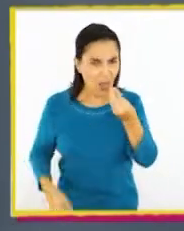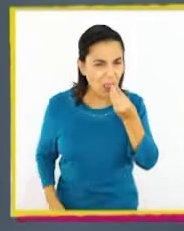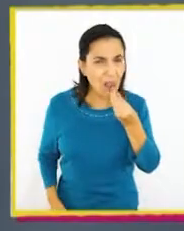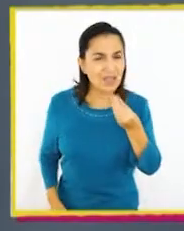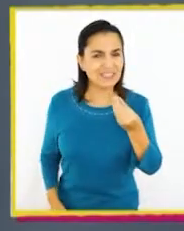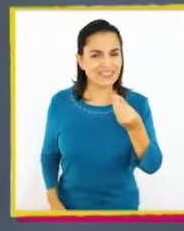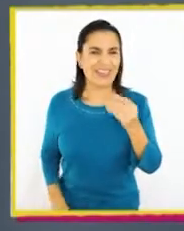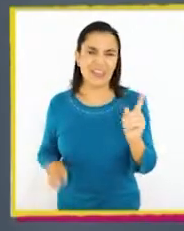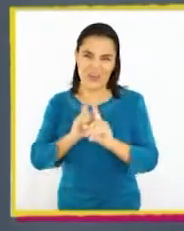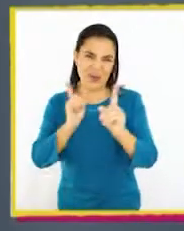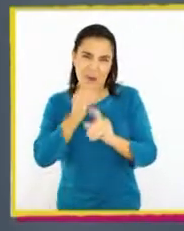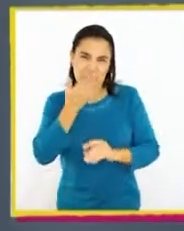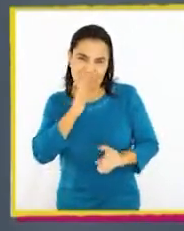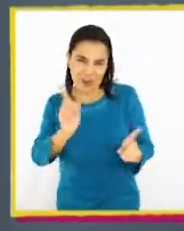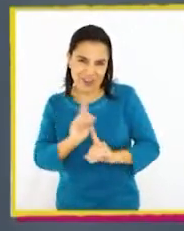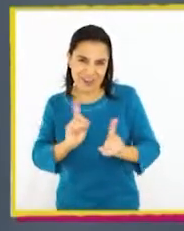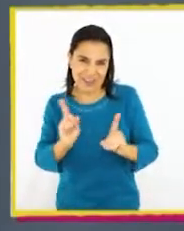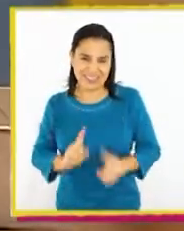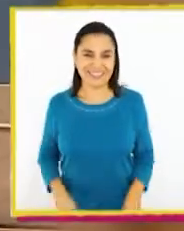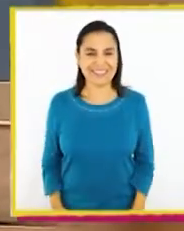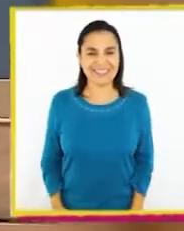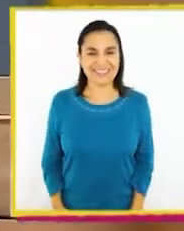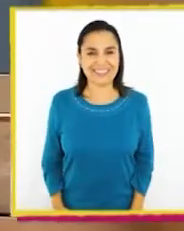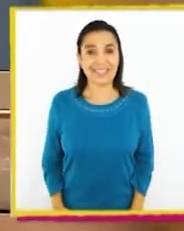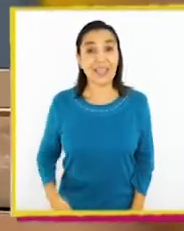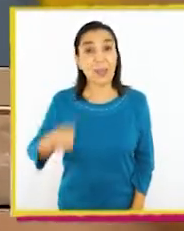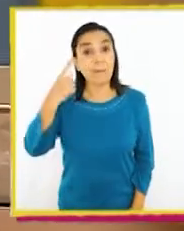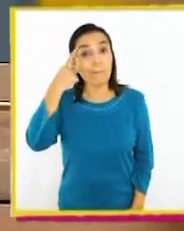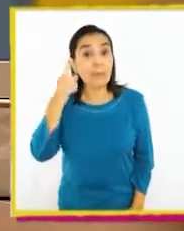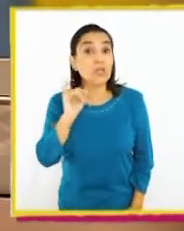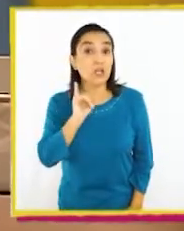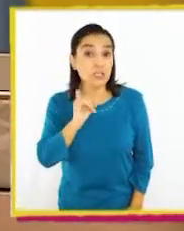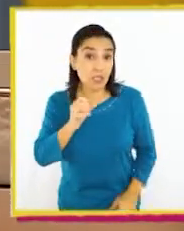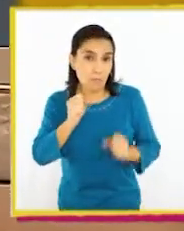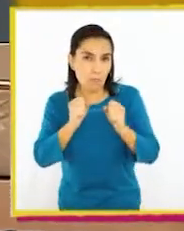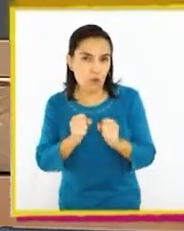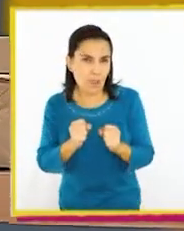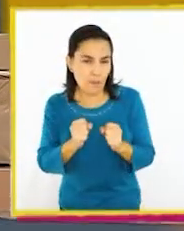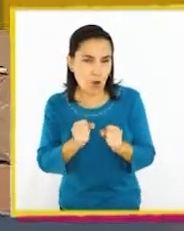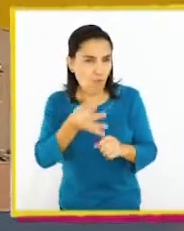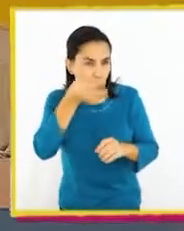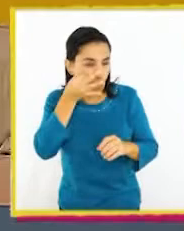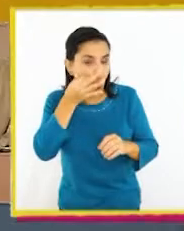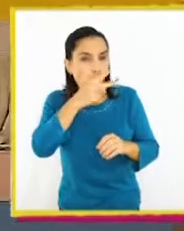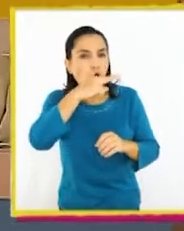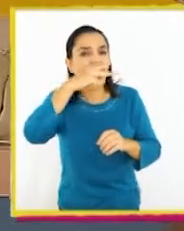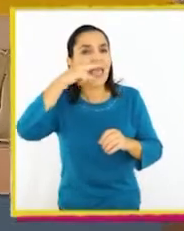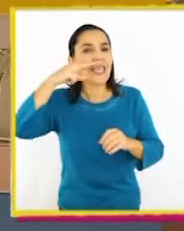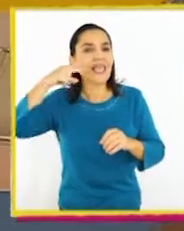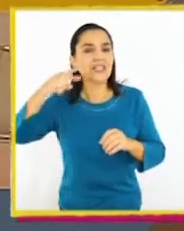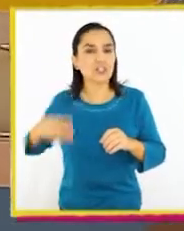piedra? No, mejor que no. Pero sí podríamos observar oliendo.